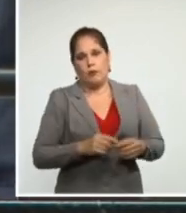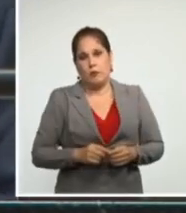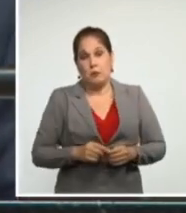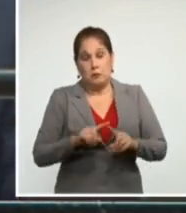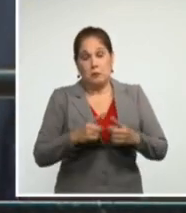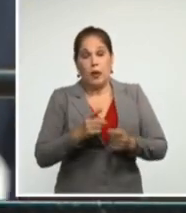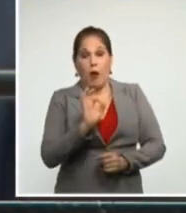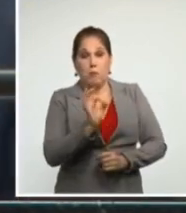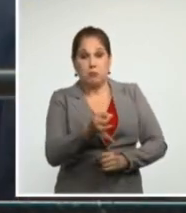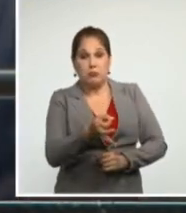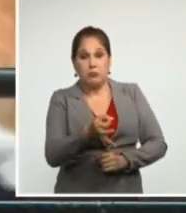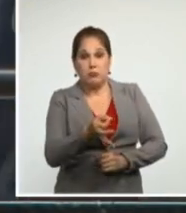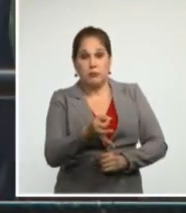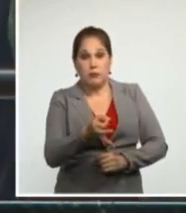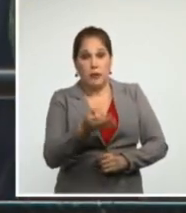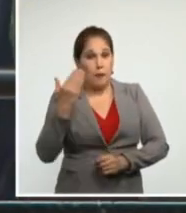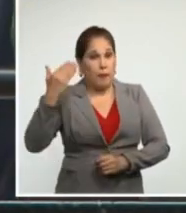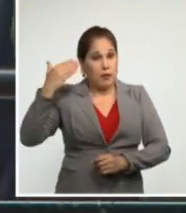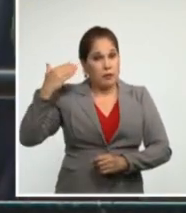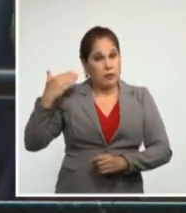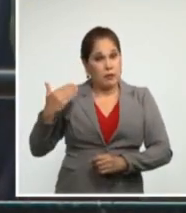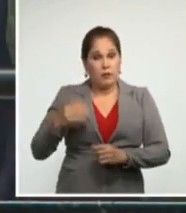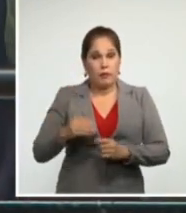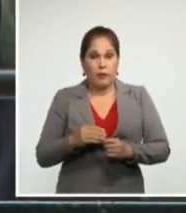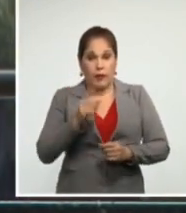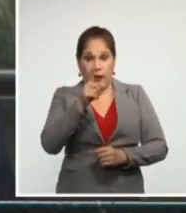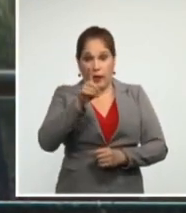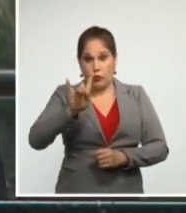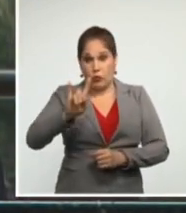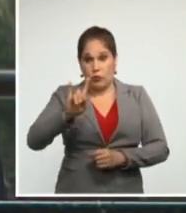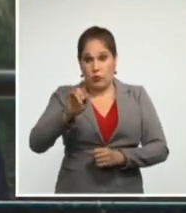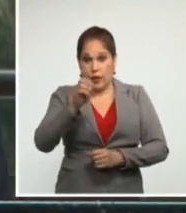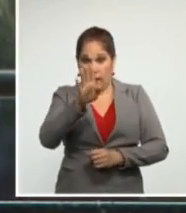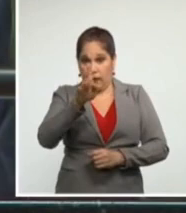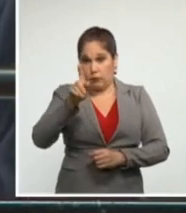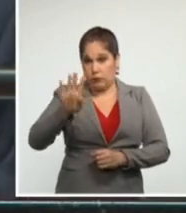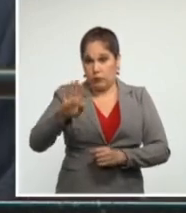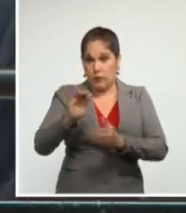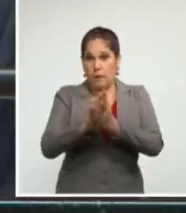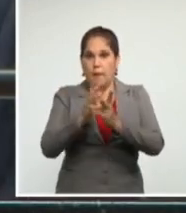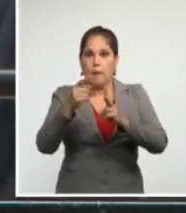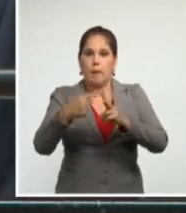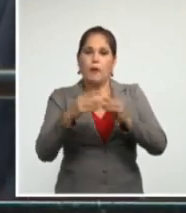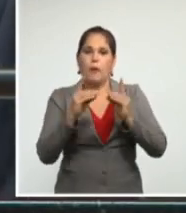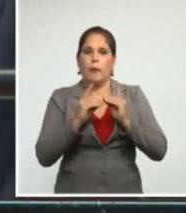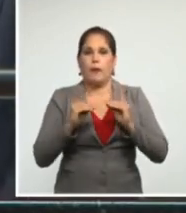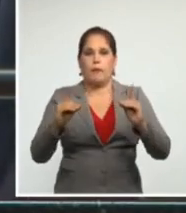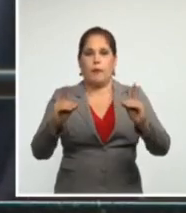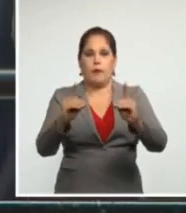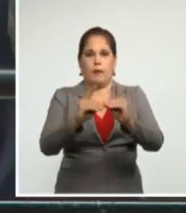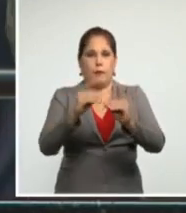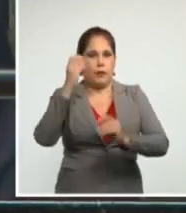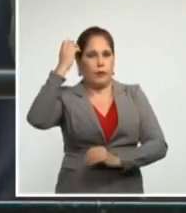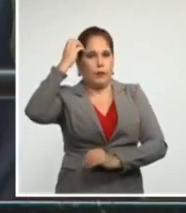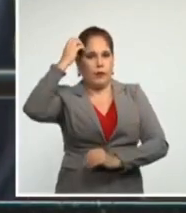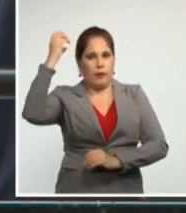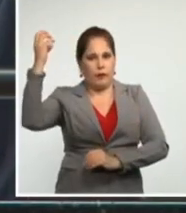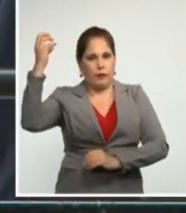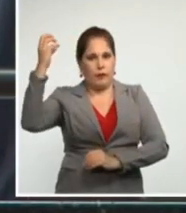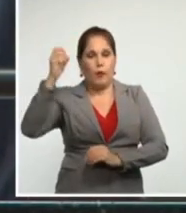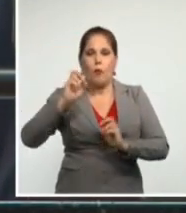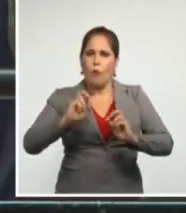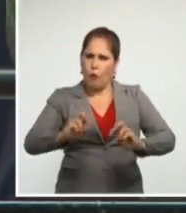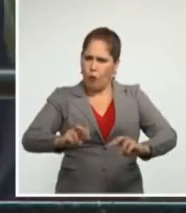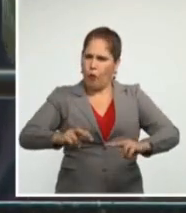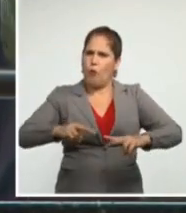el pasado 14 de mayo el Departamento de Estado volvió